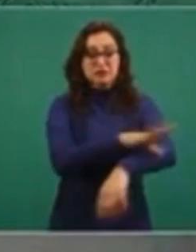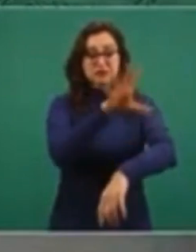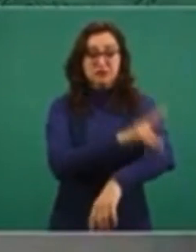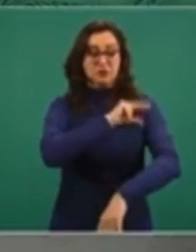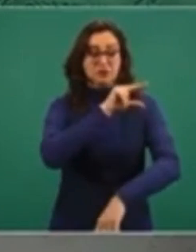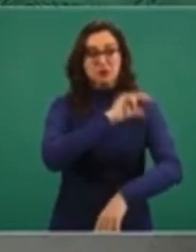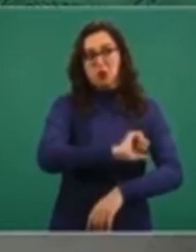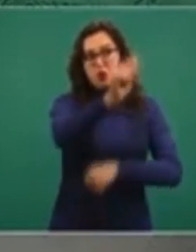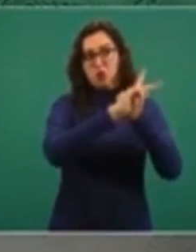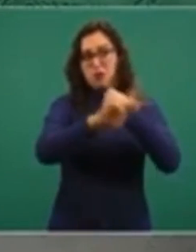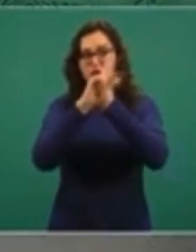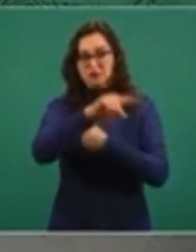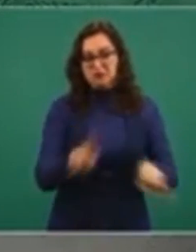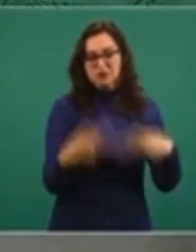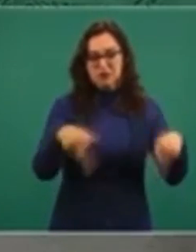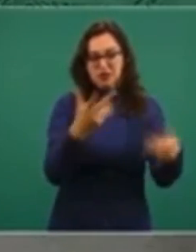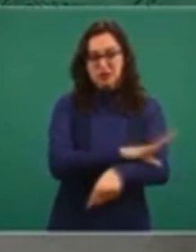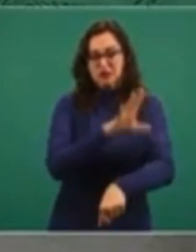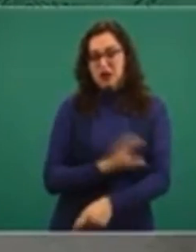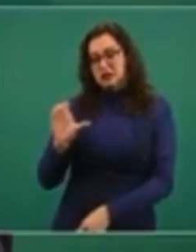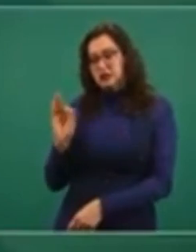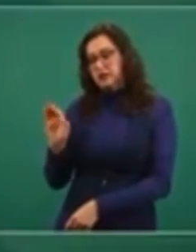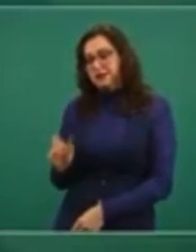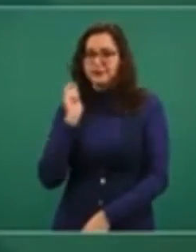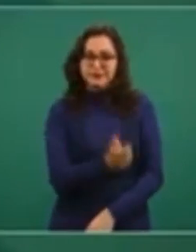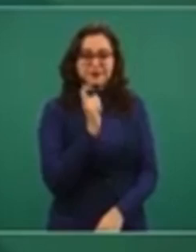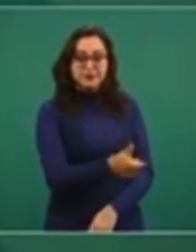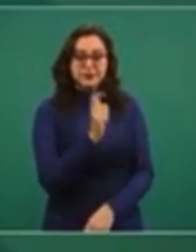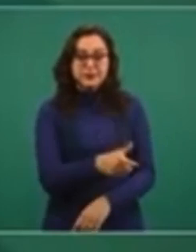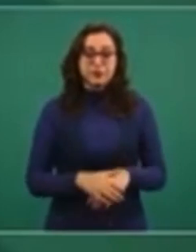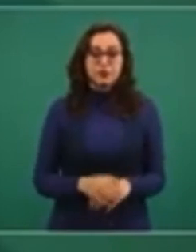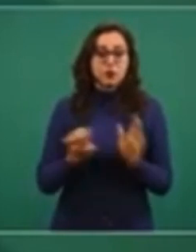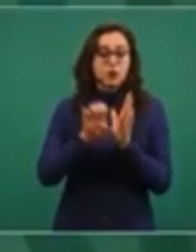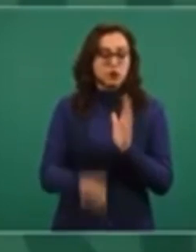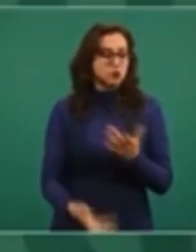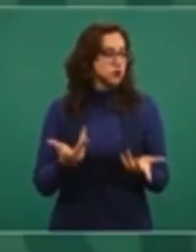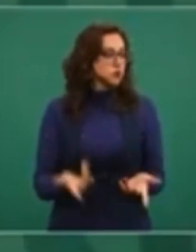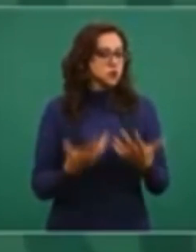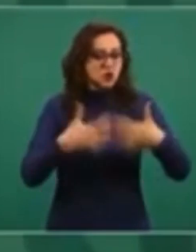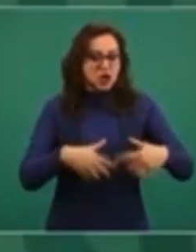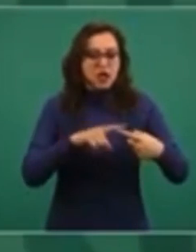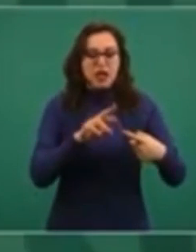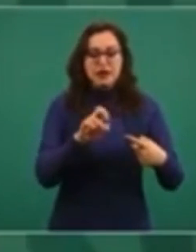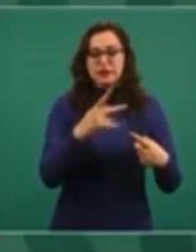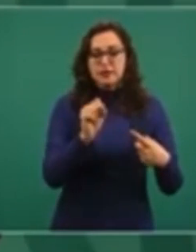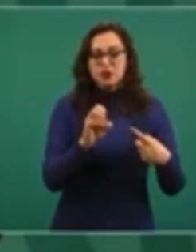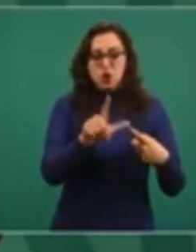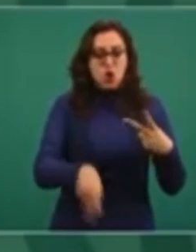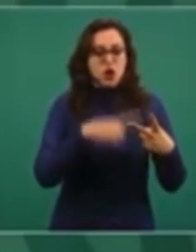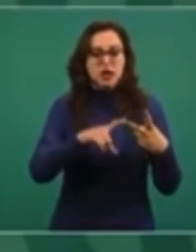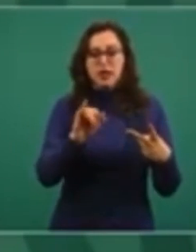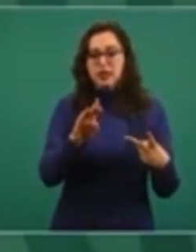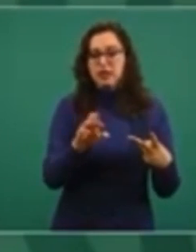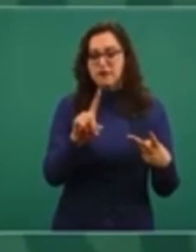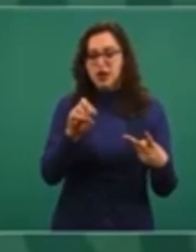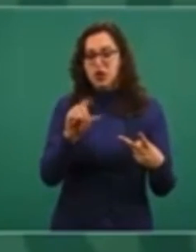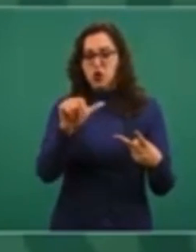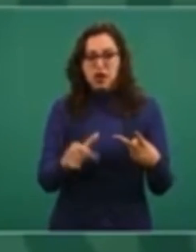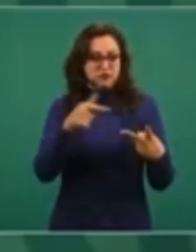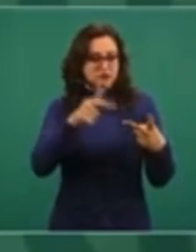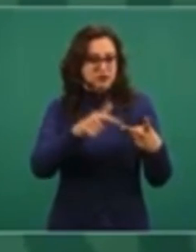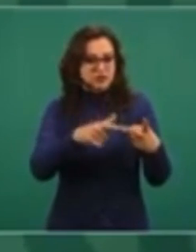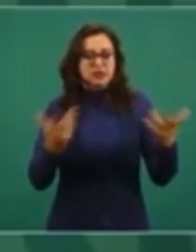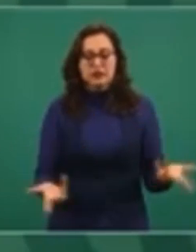extranjeras. Estas empresas como Repsol, Iberdrola, piensa ese caso de Iberdrola.